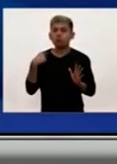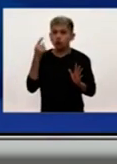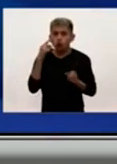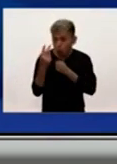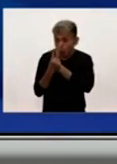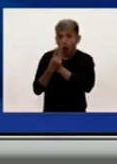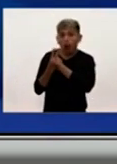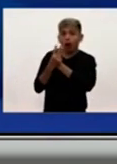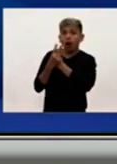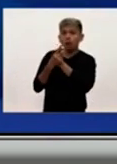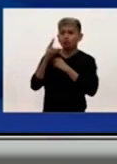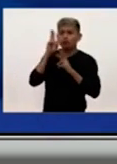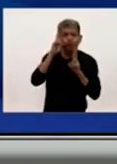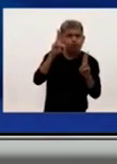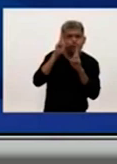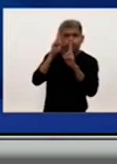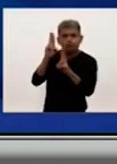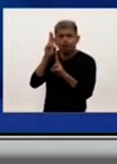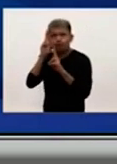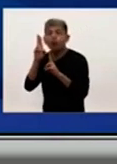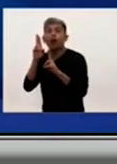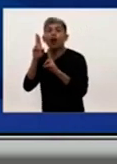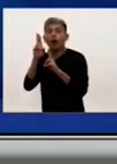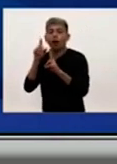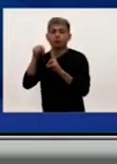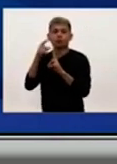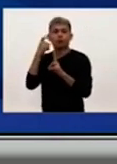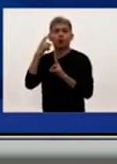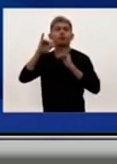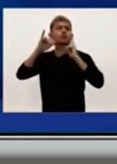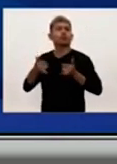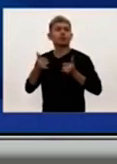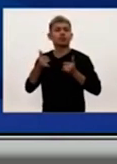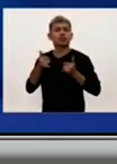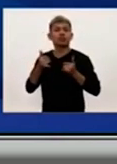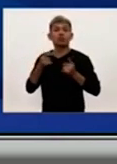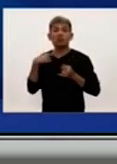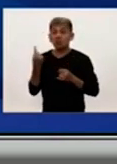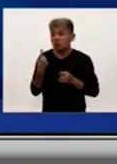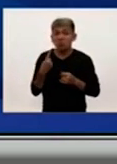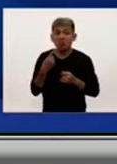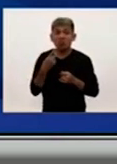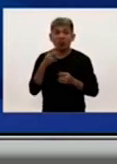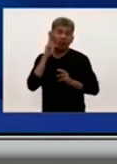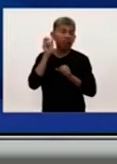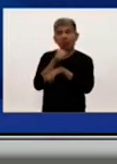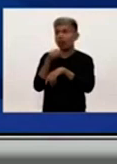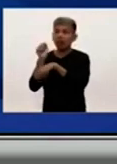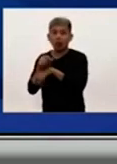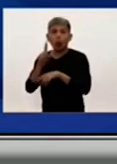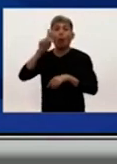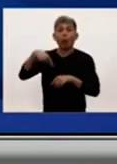cuidamos y nos respetamos, creo que si no lo hacemos no solo te va a afectar a vos,